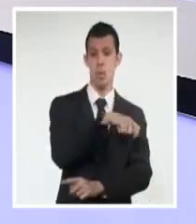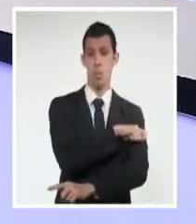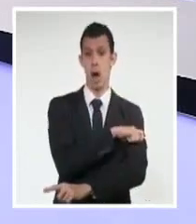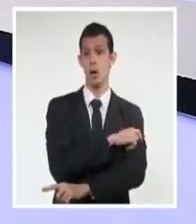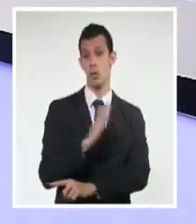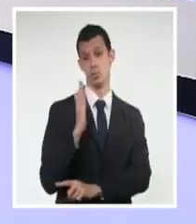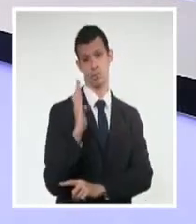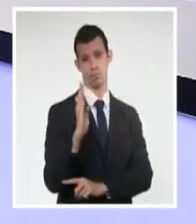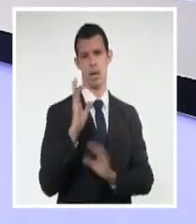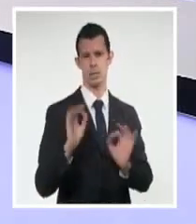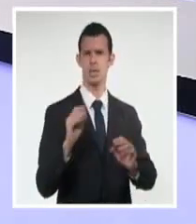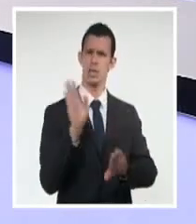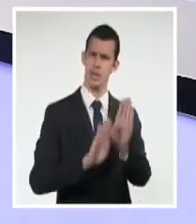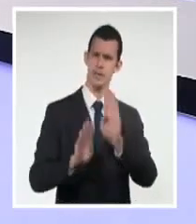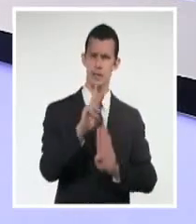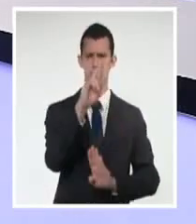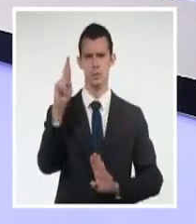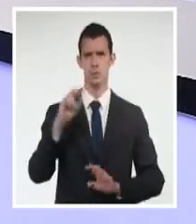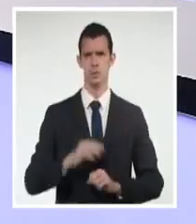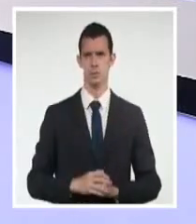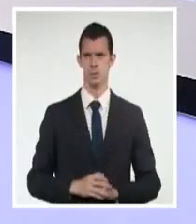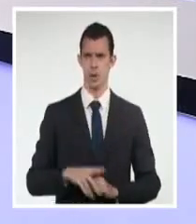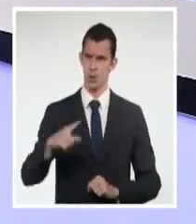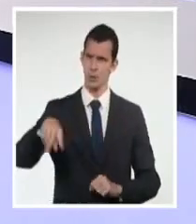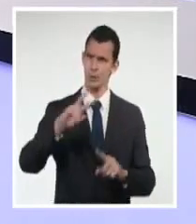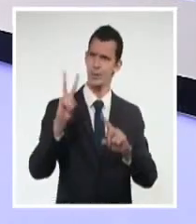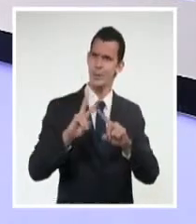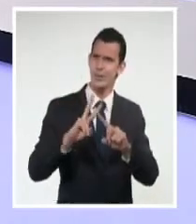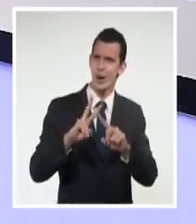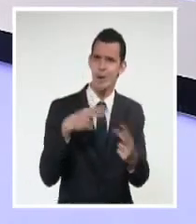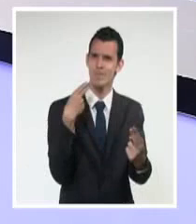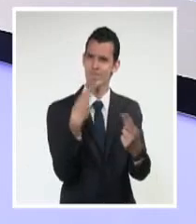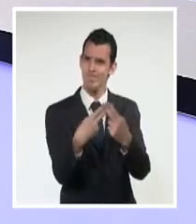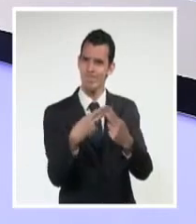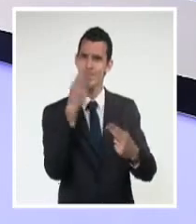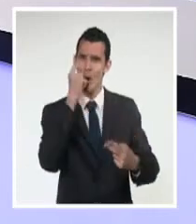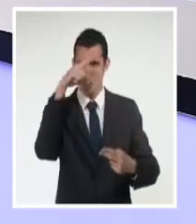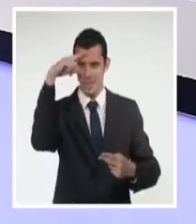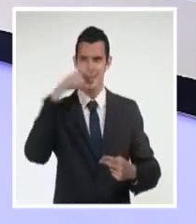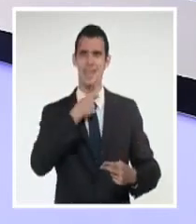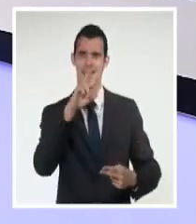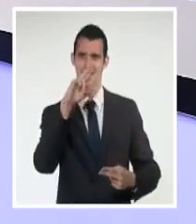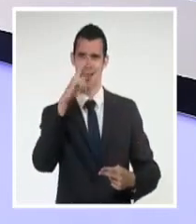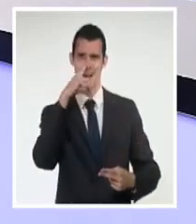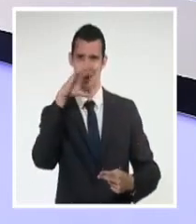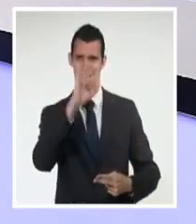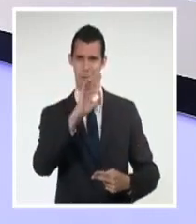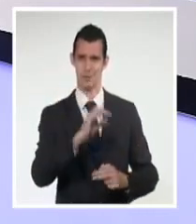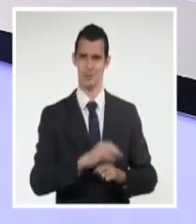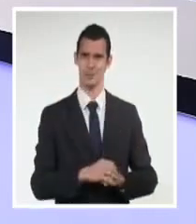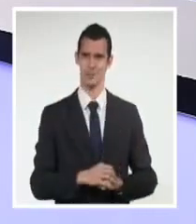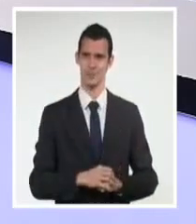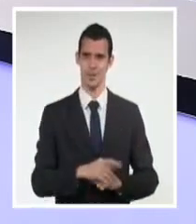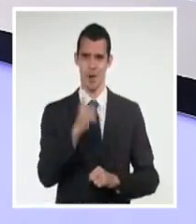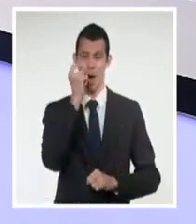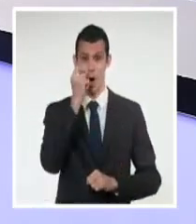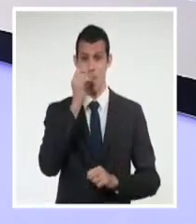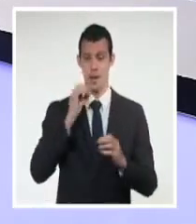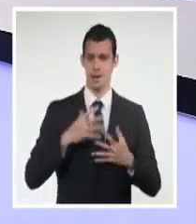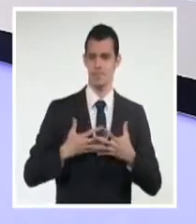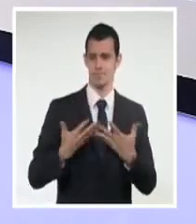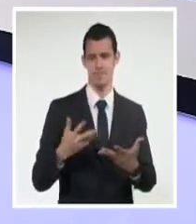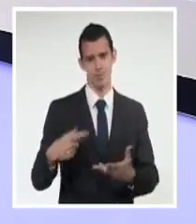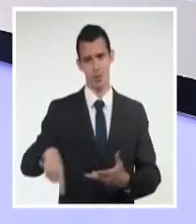revolución. Los televidentes confían en Serrano y Serrano se debe a sus televidentes. Hoy le